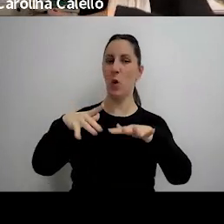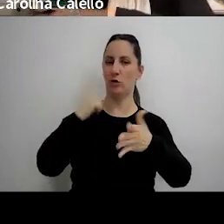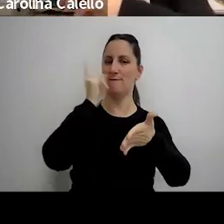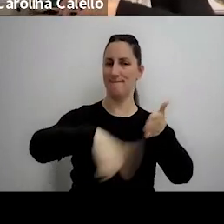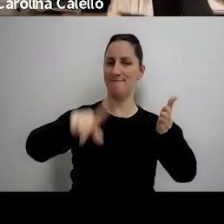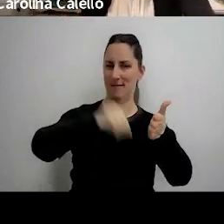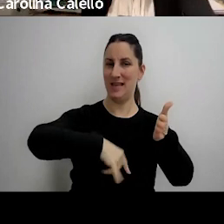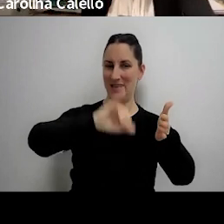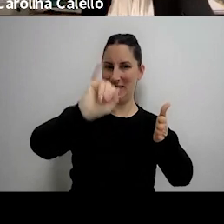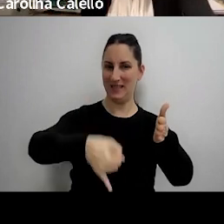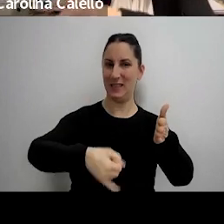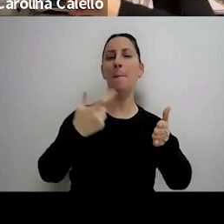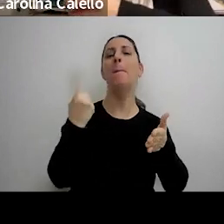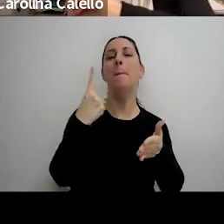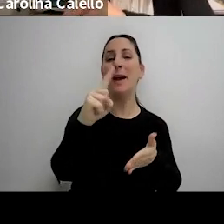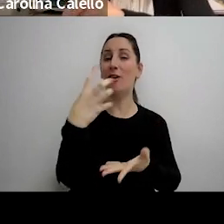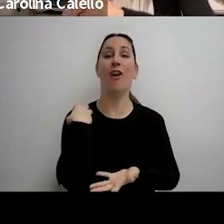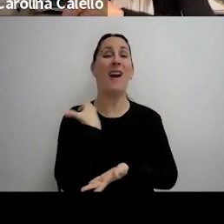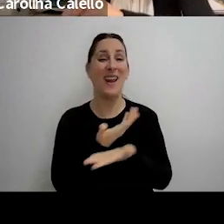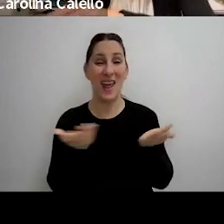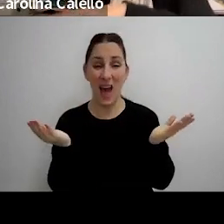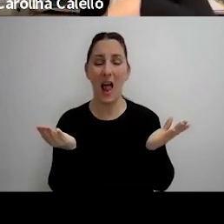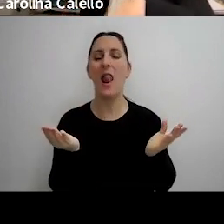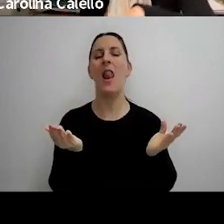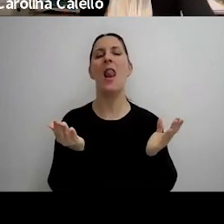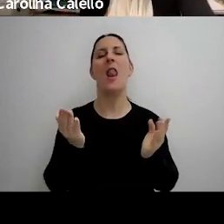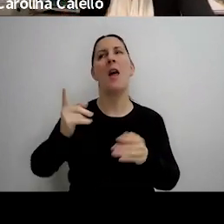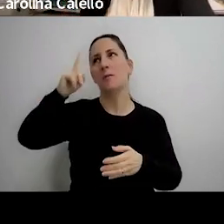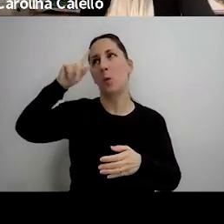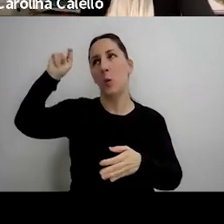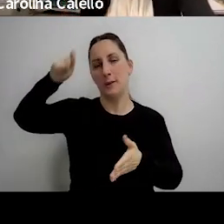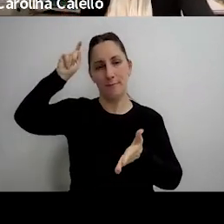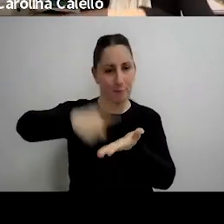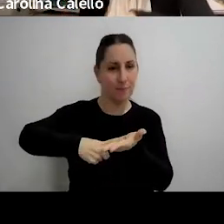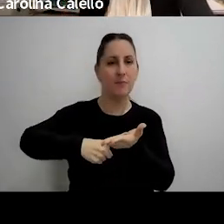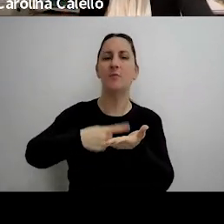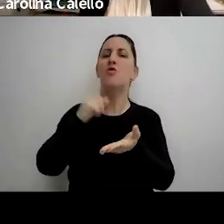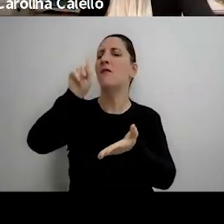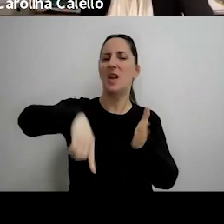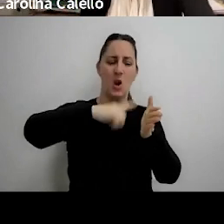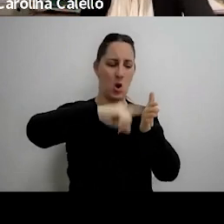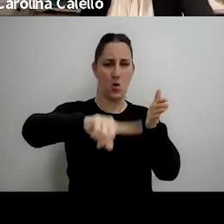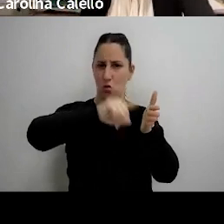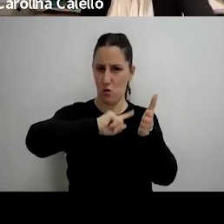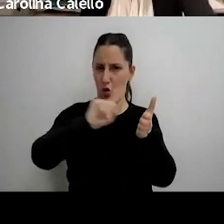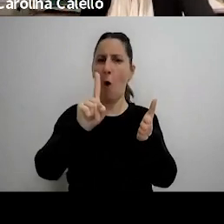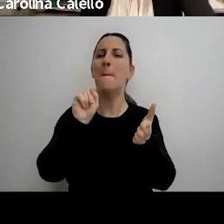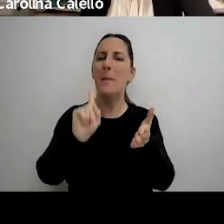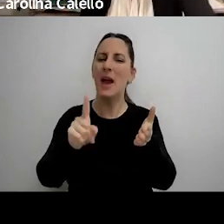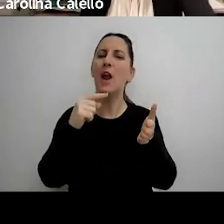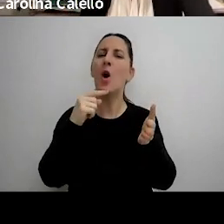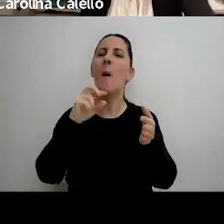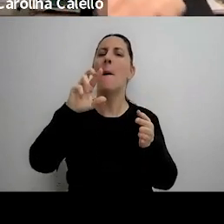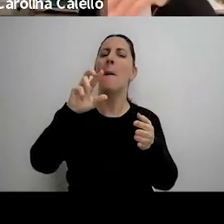pero digamos en términos generales la jurisprudencia mayoritaria dice que no origina la nulidad pero sí se toman en cuenta los